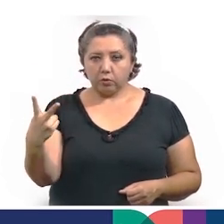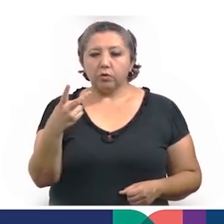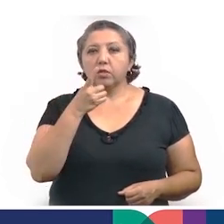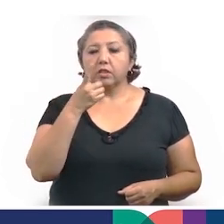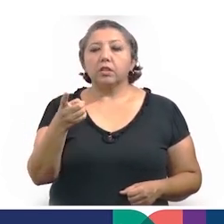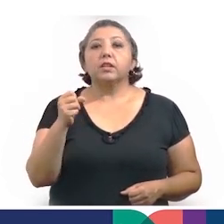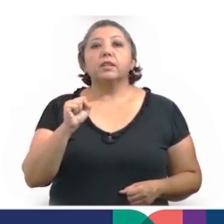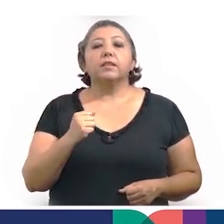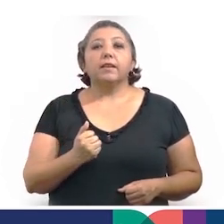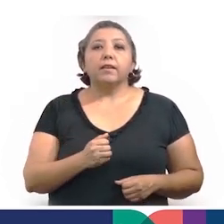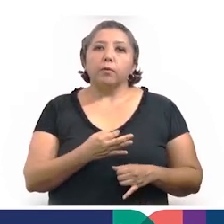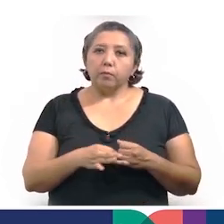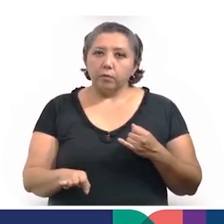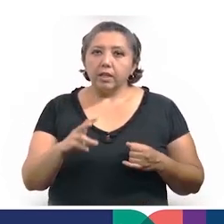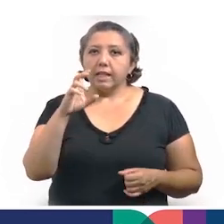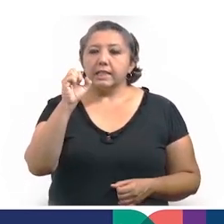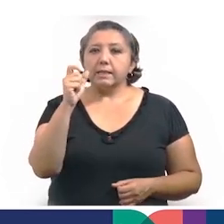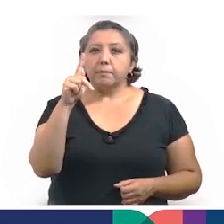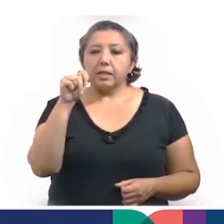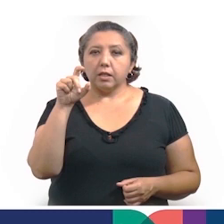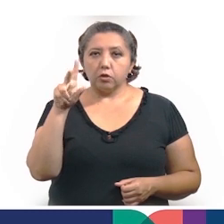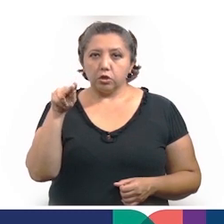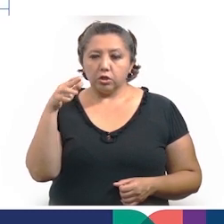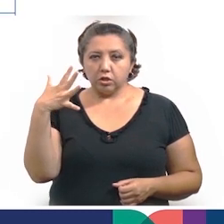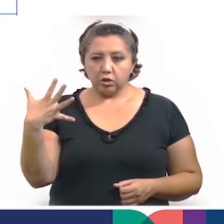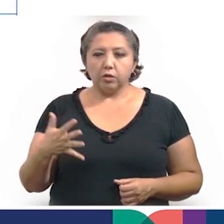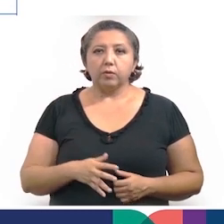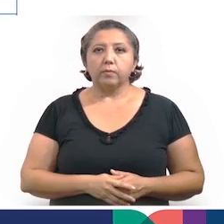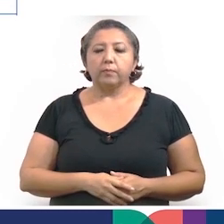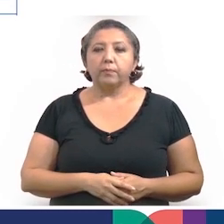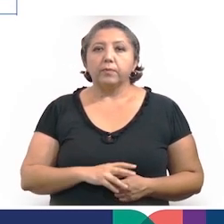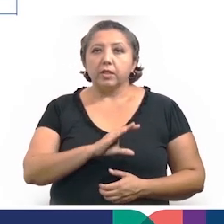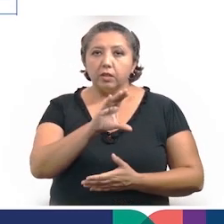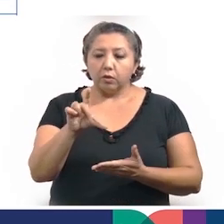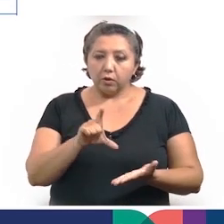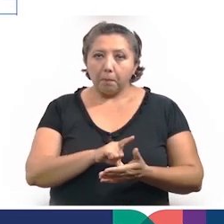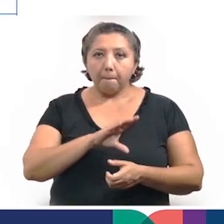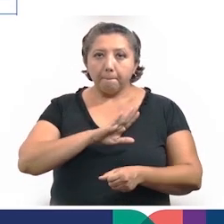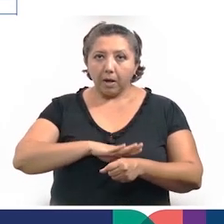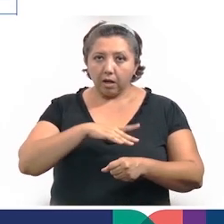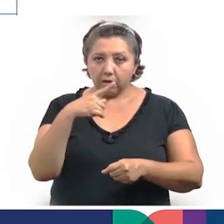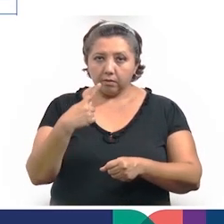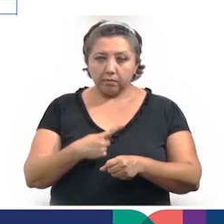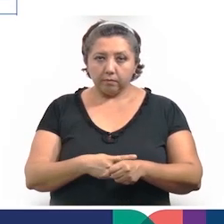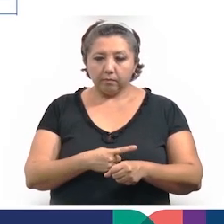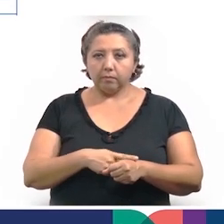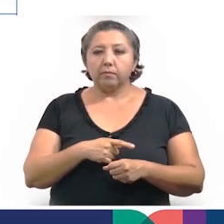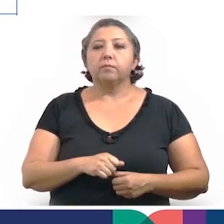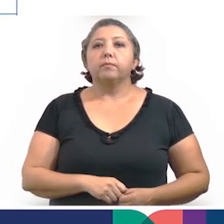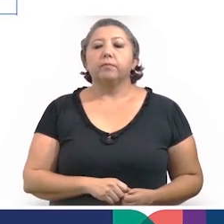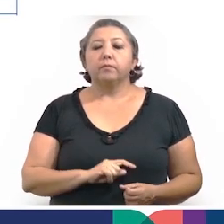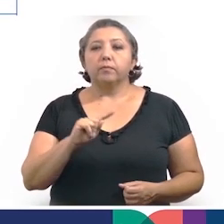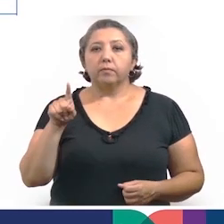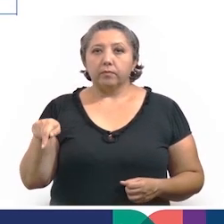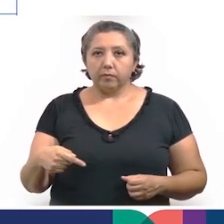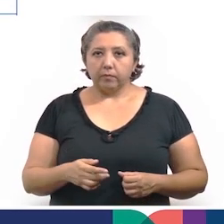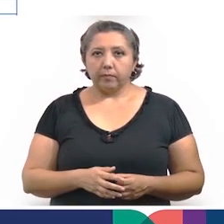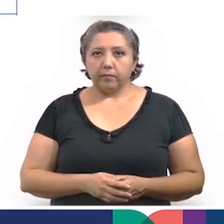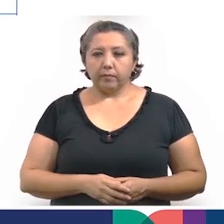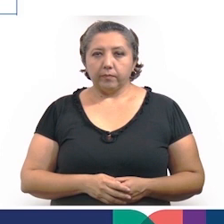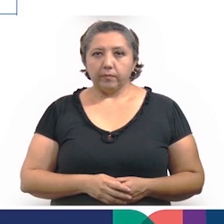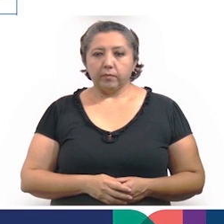con 87 y finalmente Espita con 85. Las colonias de Mérida con mayor número de personas contagiadas son